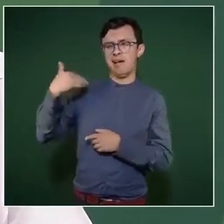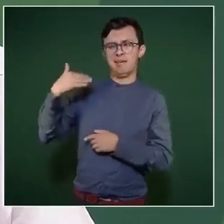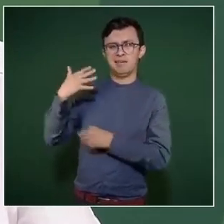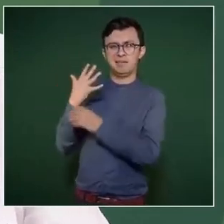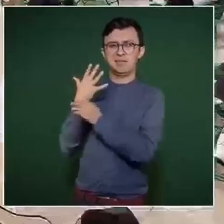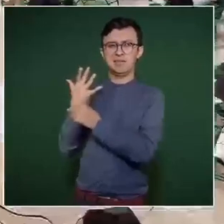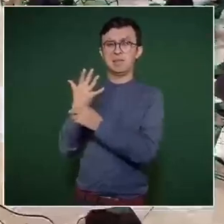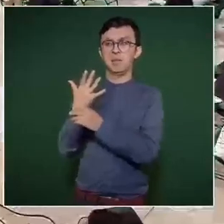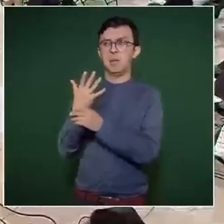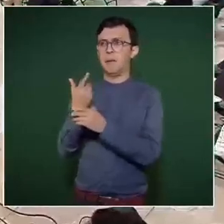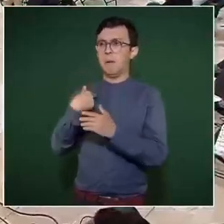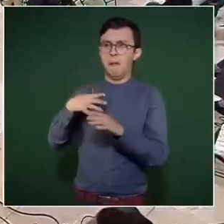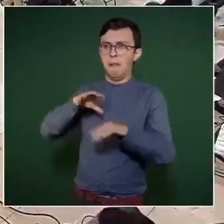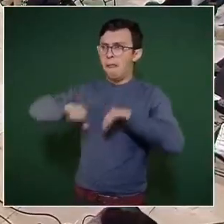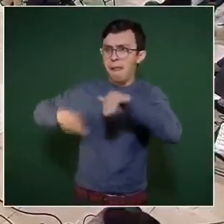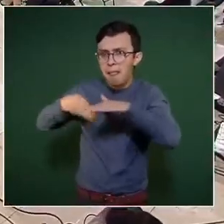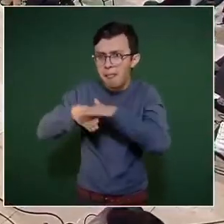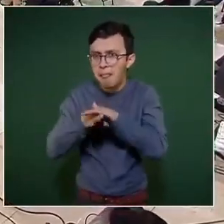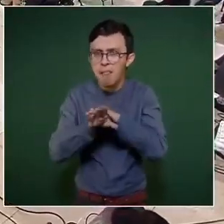colarse,